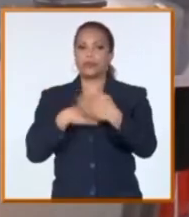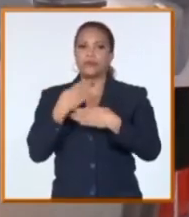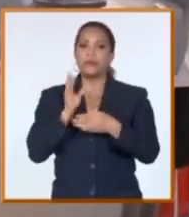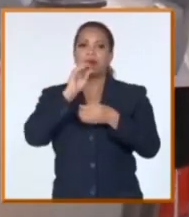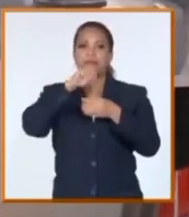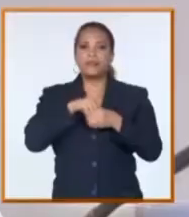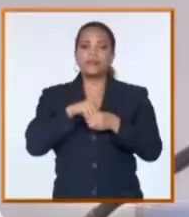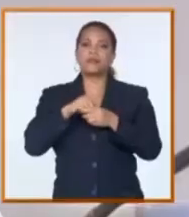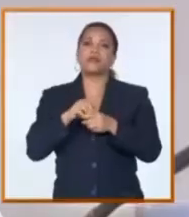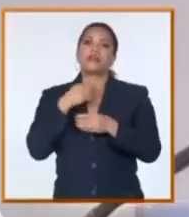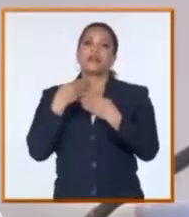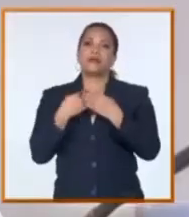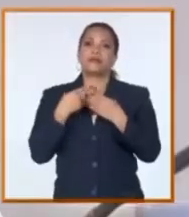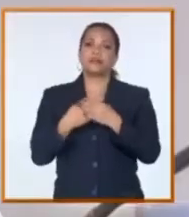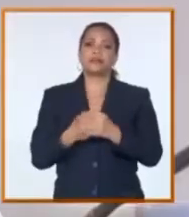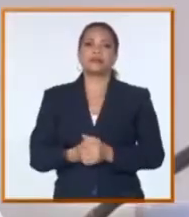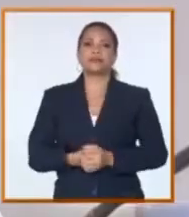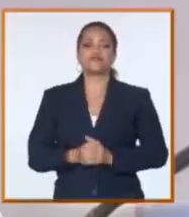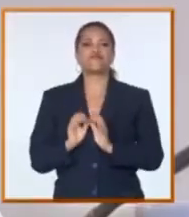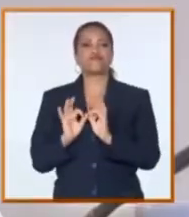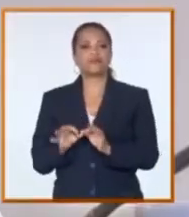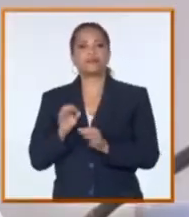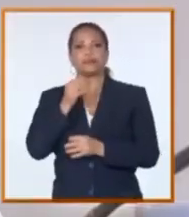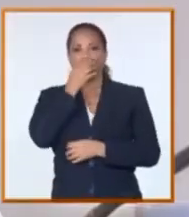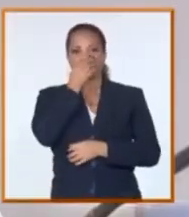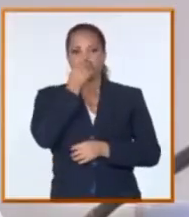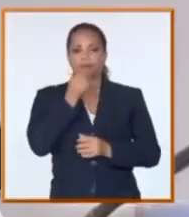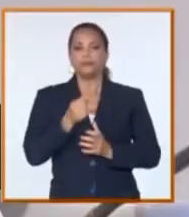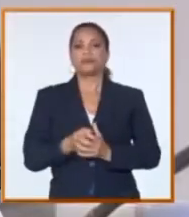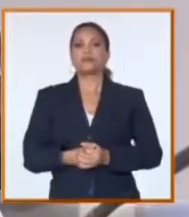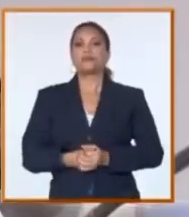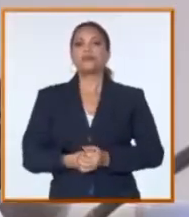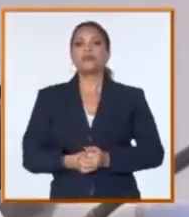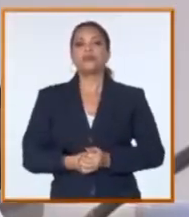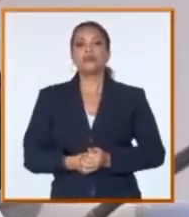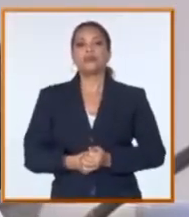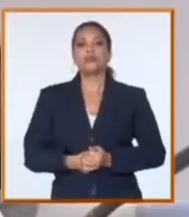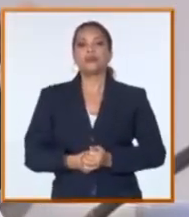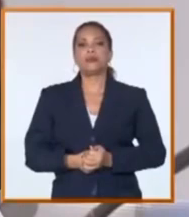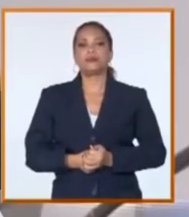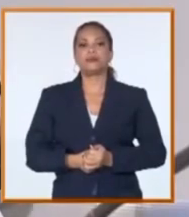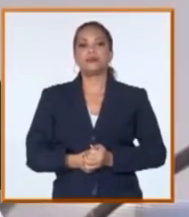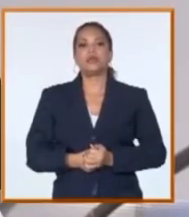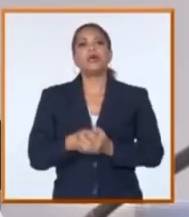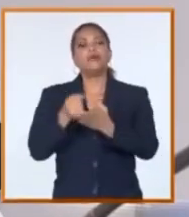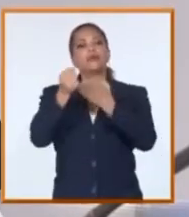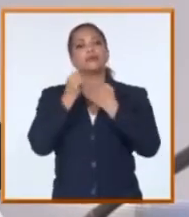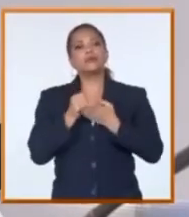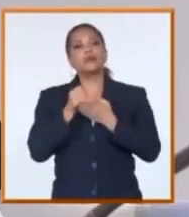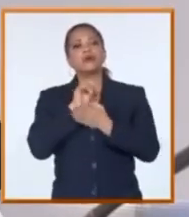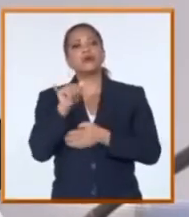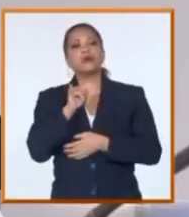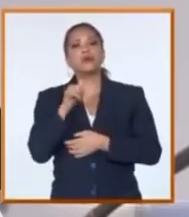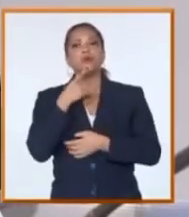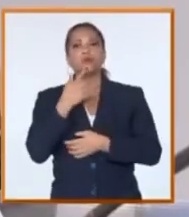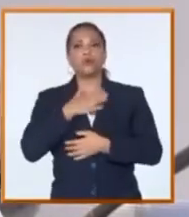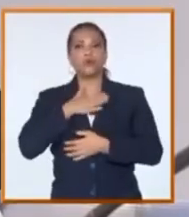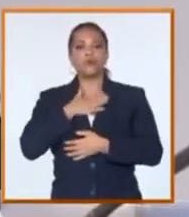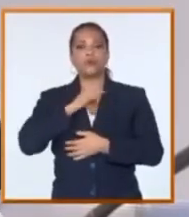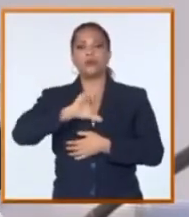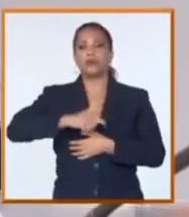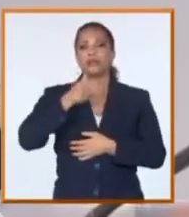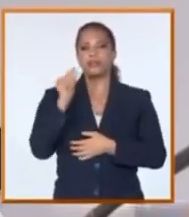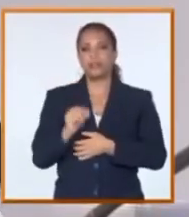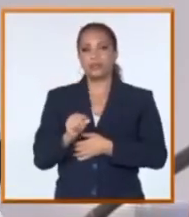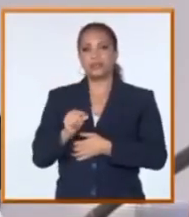del país. Nosotros hemos recibido, y es válido decirlo también, buena aceptación o apoyo, colaboración también de los propios artistas en